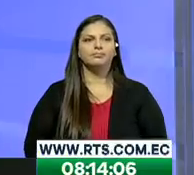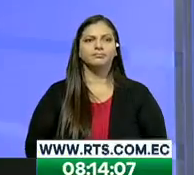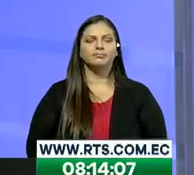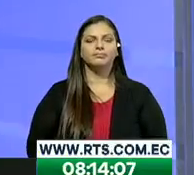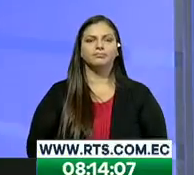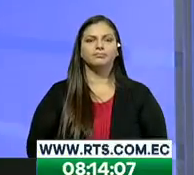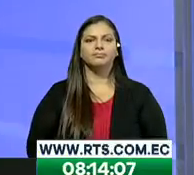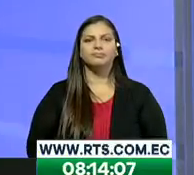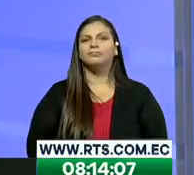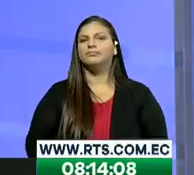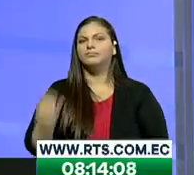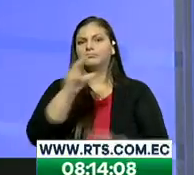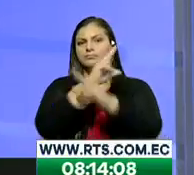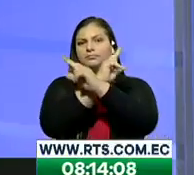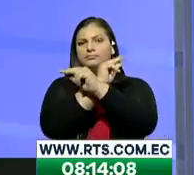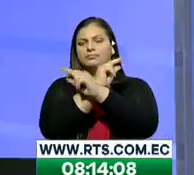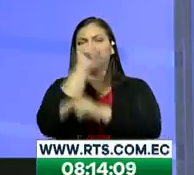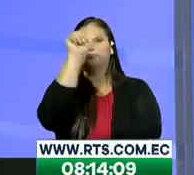al Twitter, arroba RTS, guión bajo la noticia.